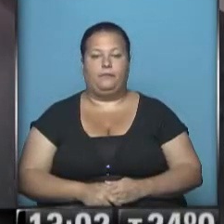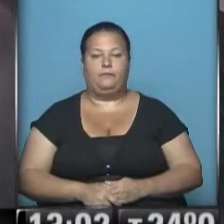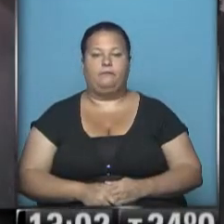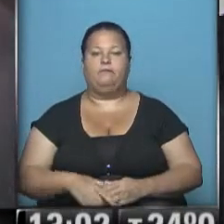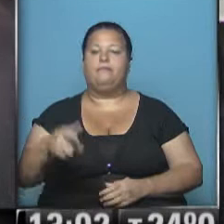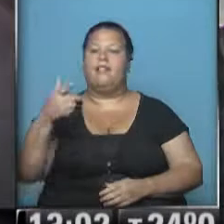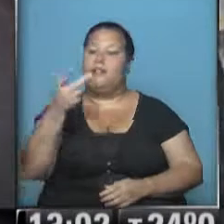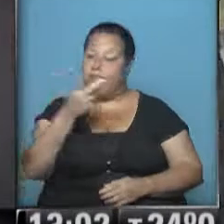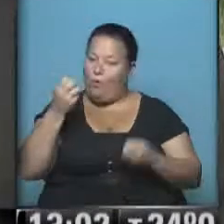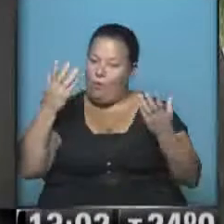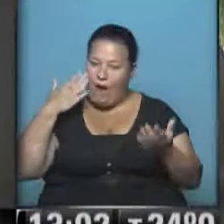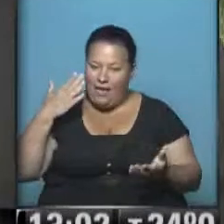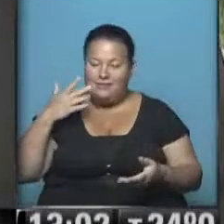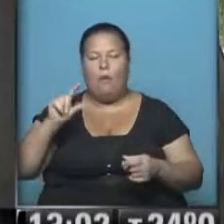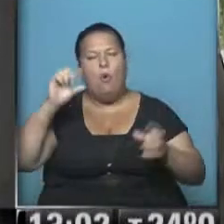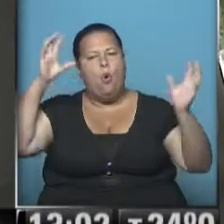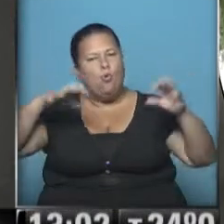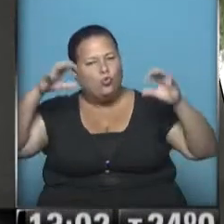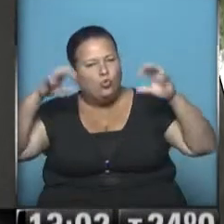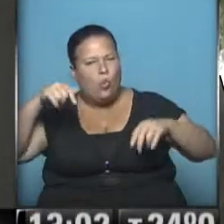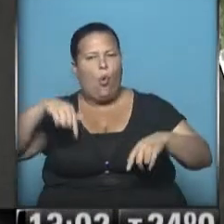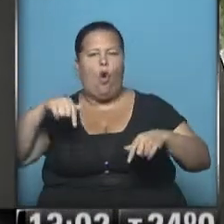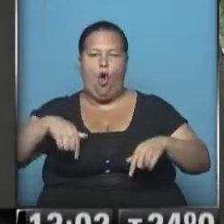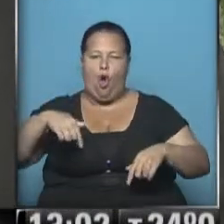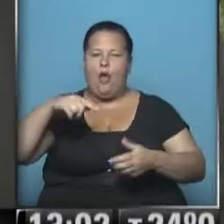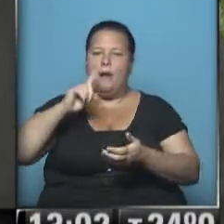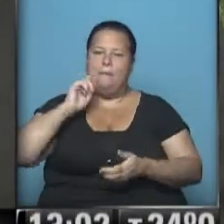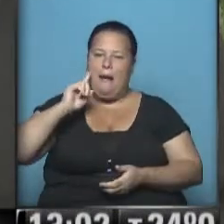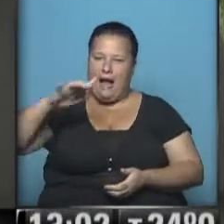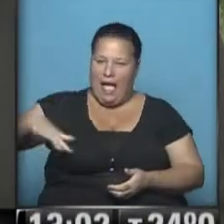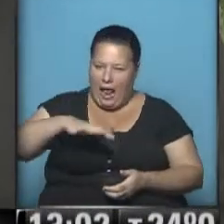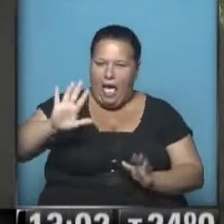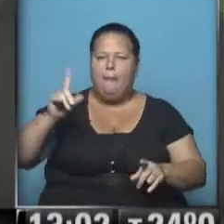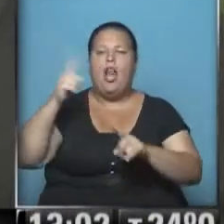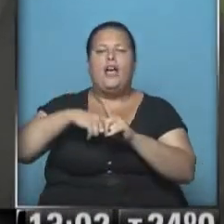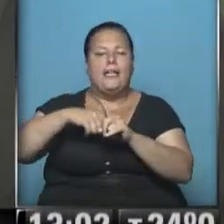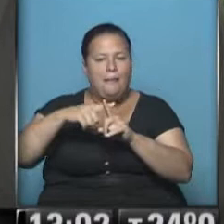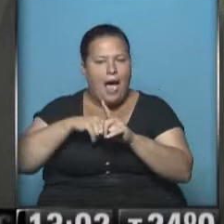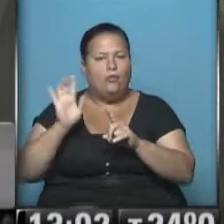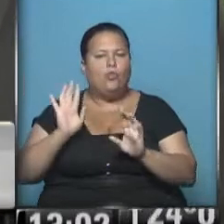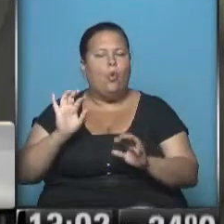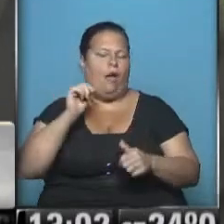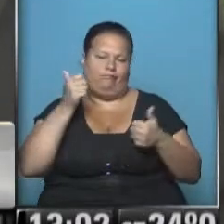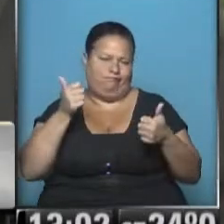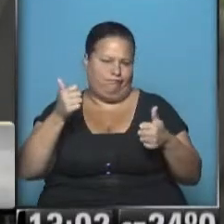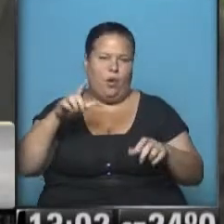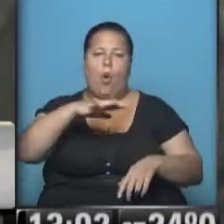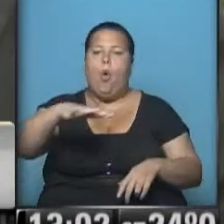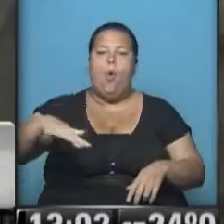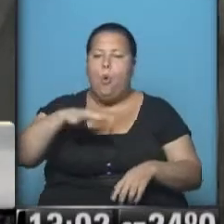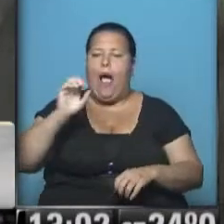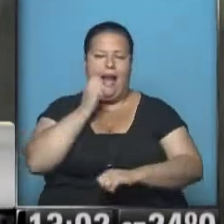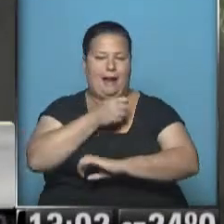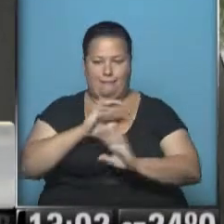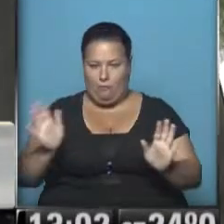Silvia, Roberto, buenas tardes. Un poquito lluvioso el día aquí en Paraná, pero la temperatura está magnífica y el lugar realmente es